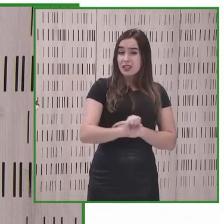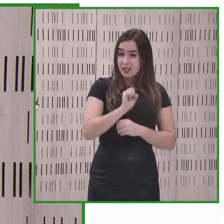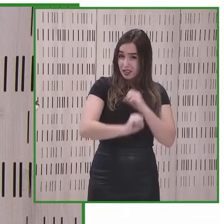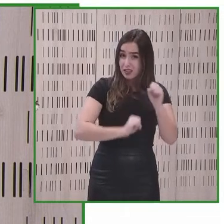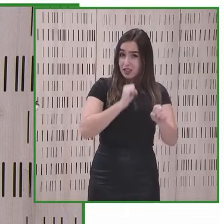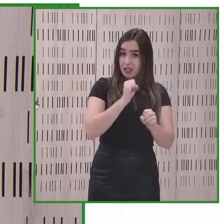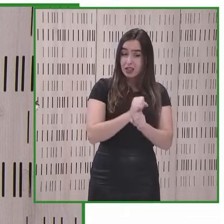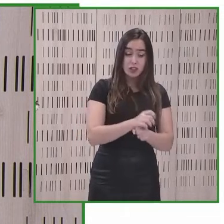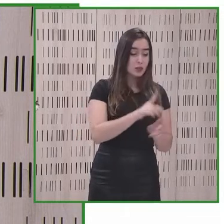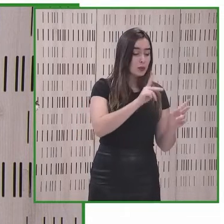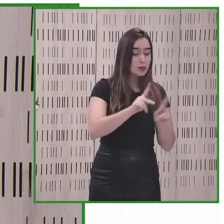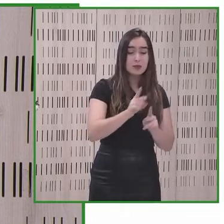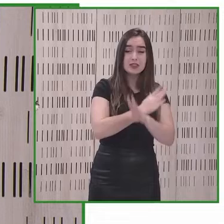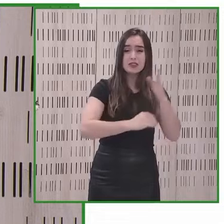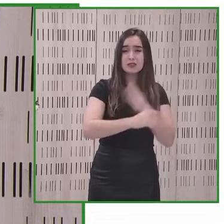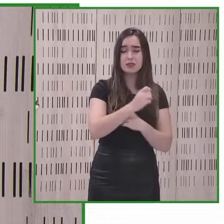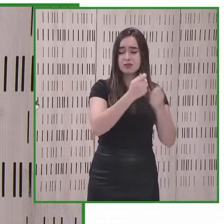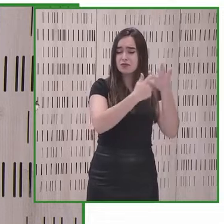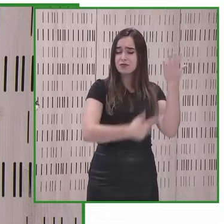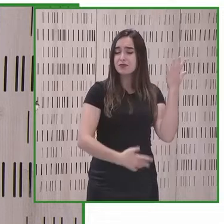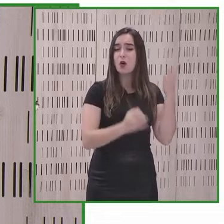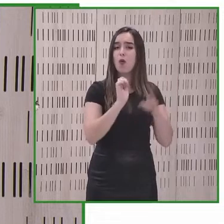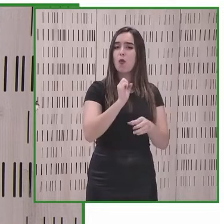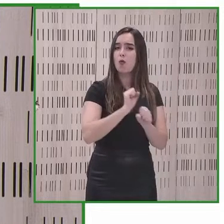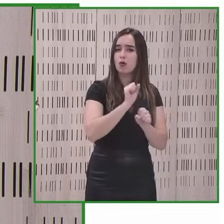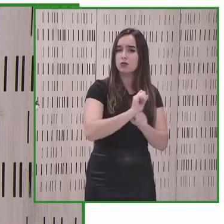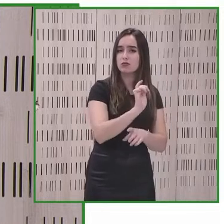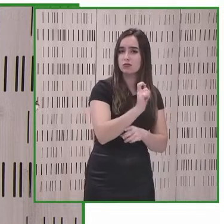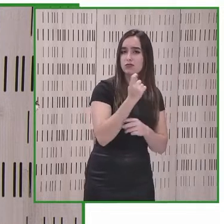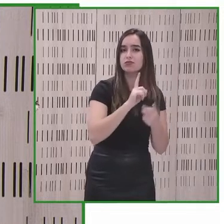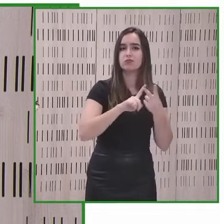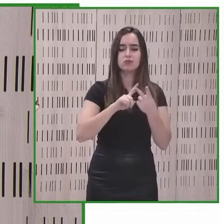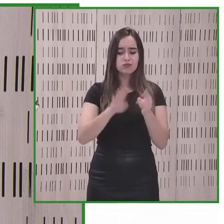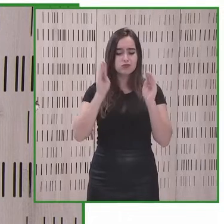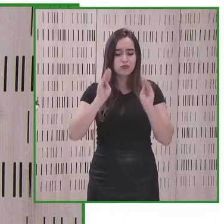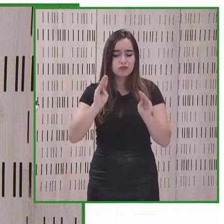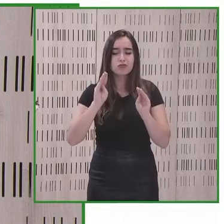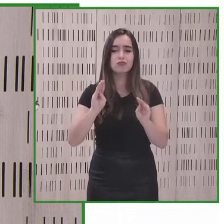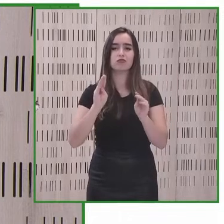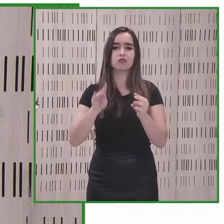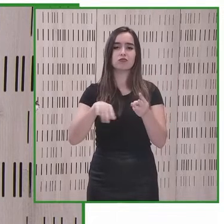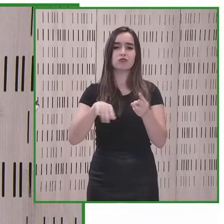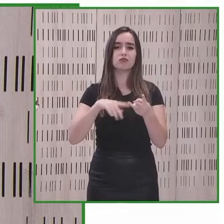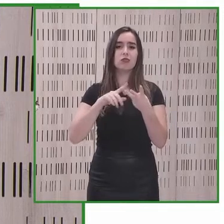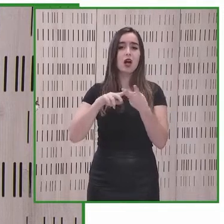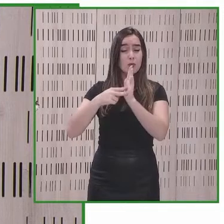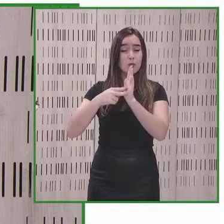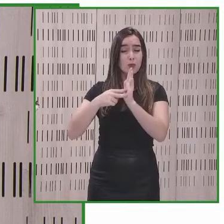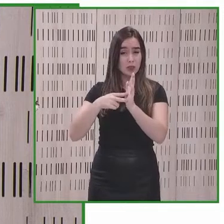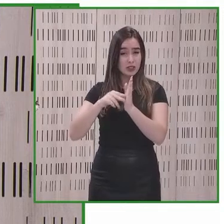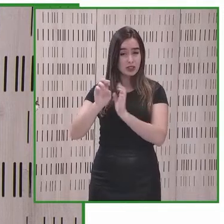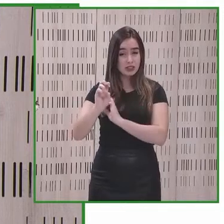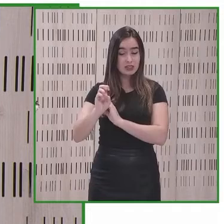13 mil 251 personas y se pusieron en marcha más de mil actuaciones en el ámbito de la accesibilidad